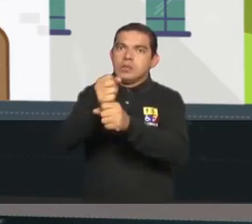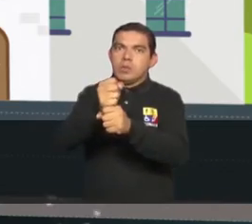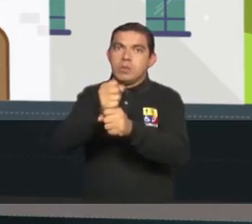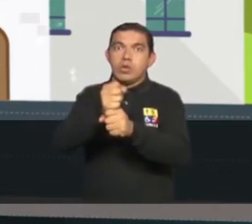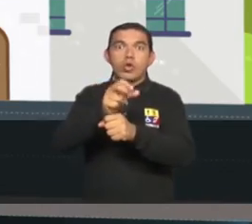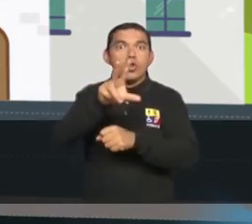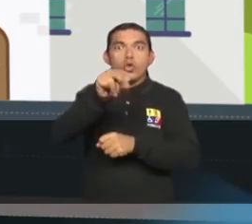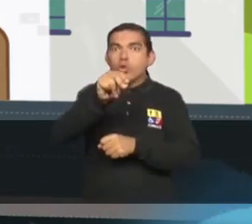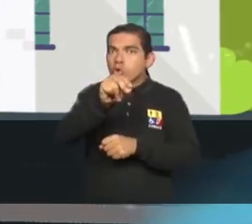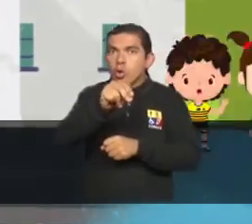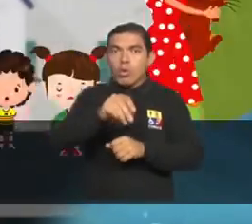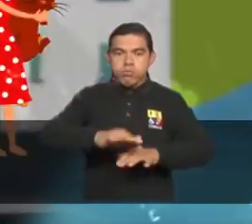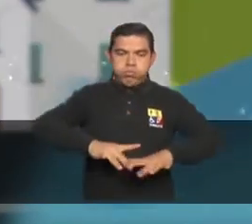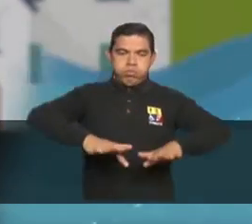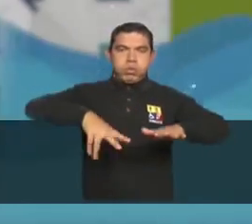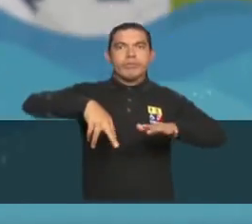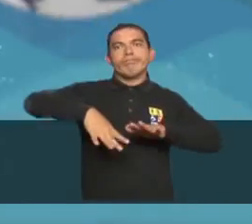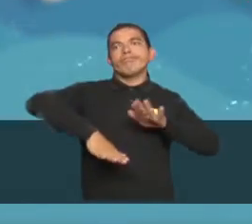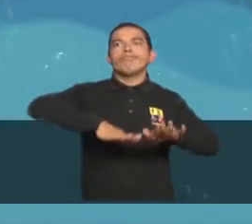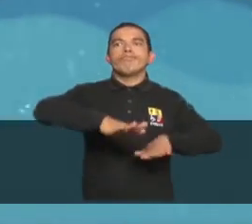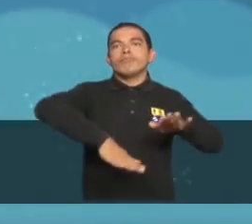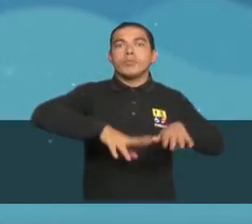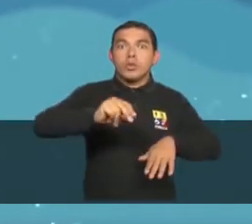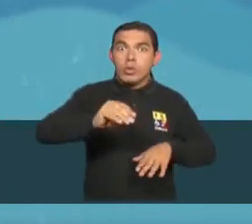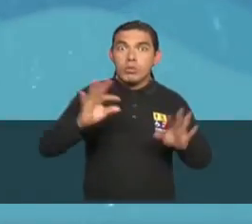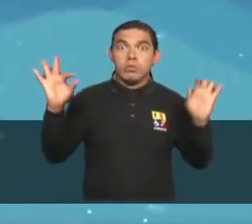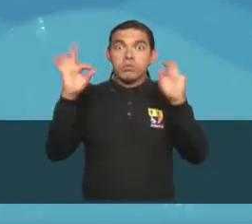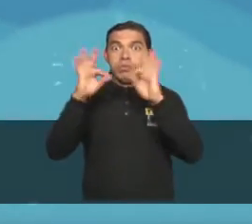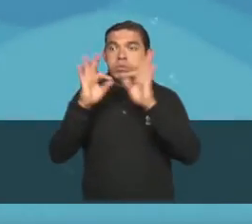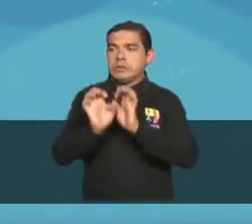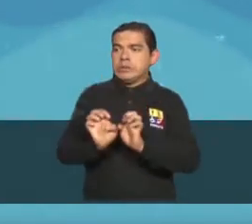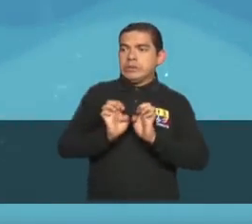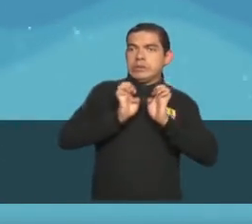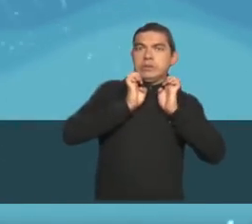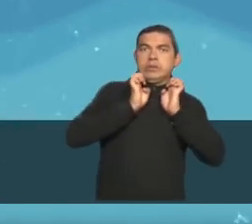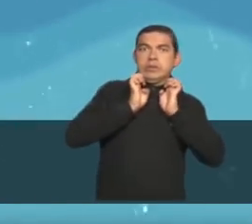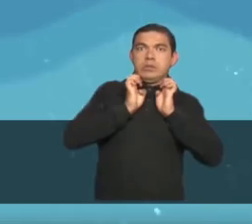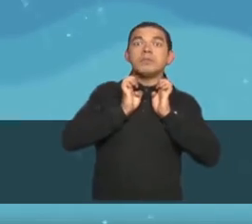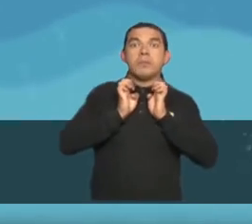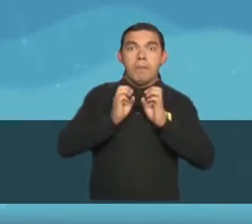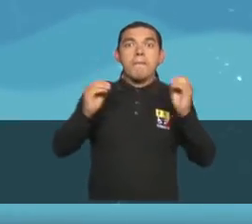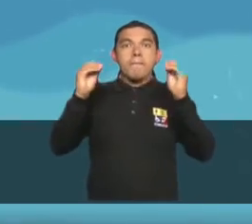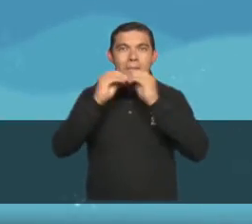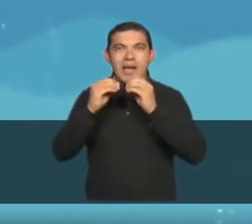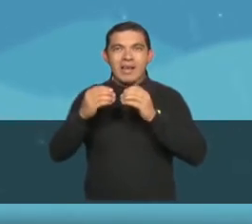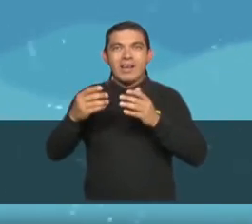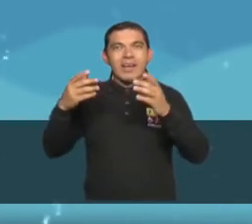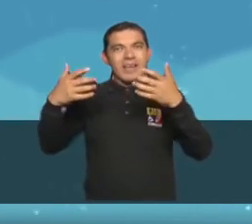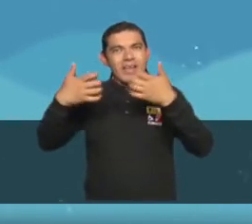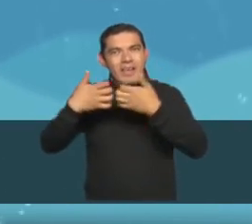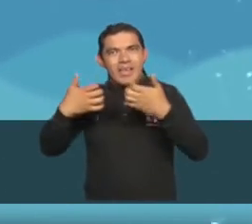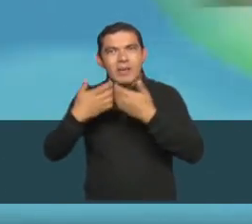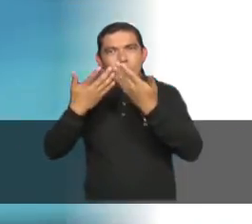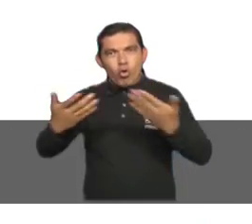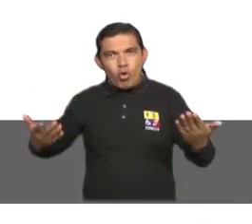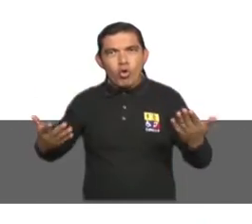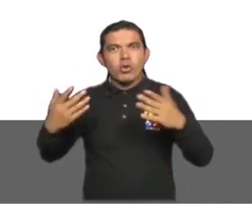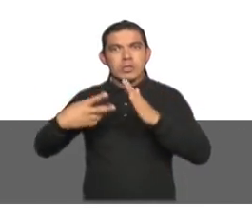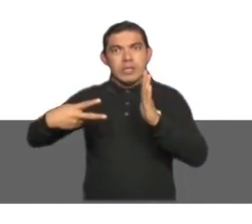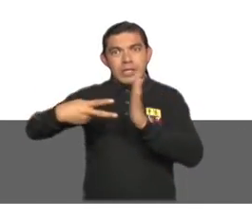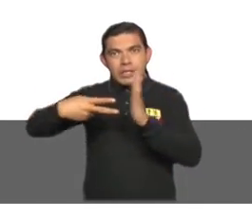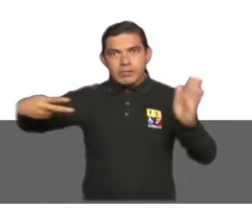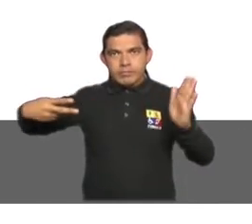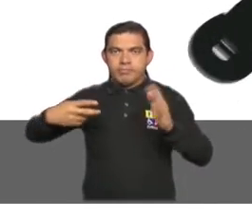No camines en zonas inundadas. Aléjate de los cables de electricidad y desconecta todos los aparatos electrónicos.